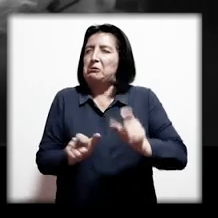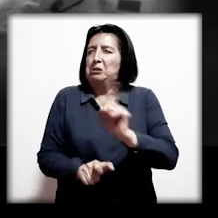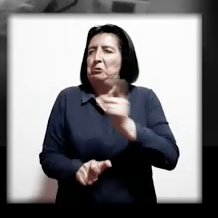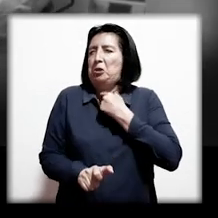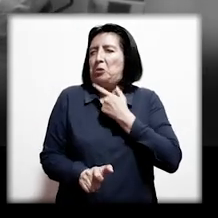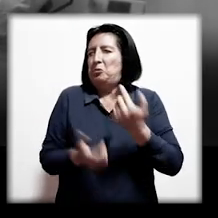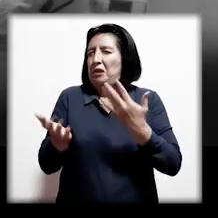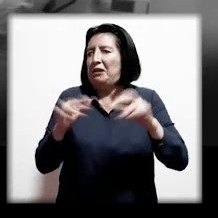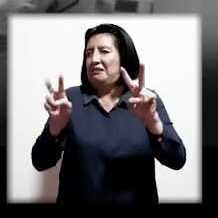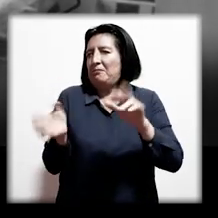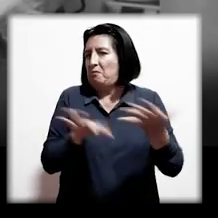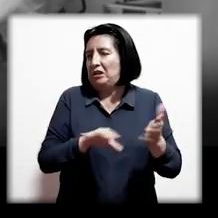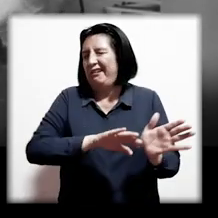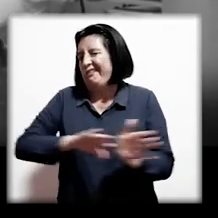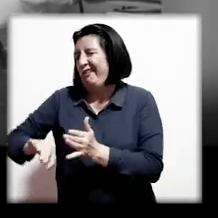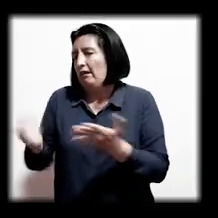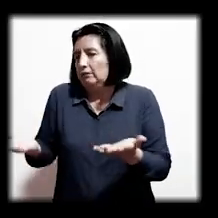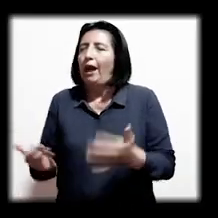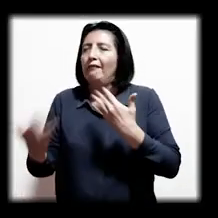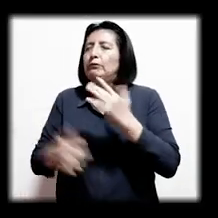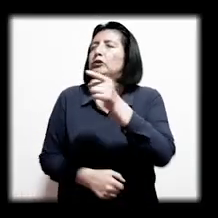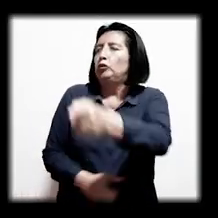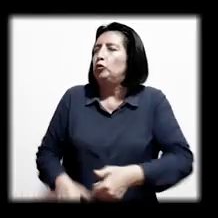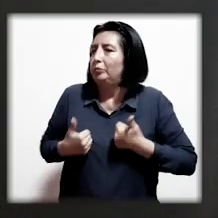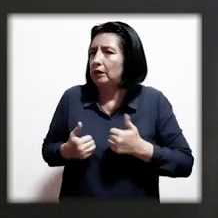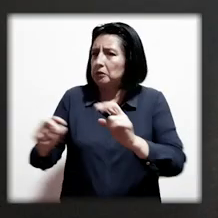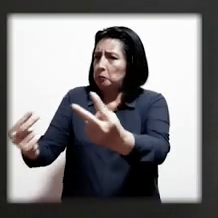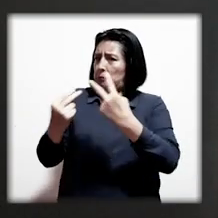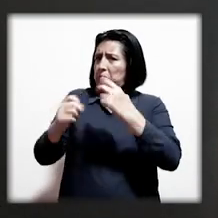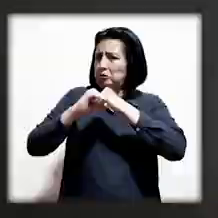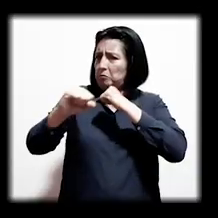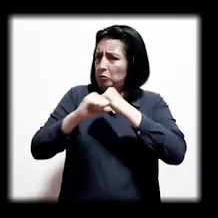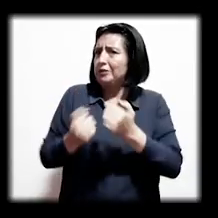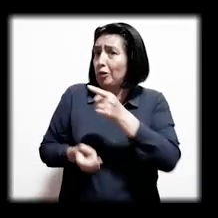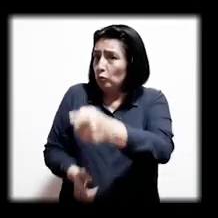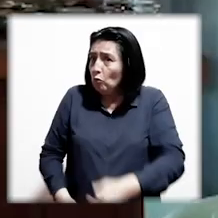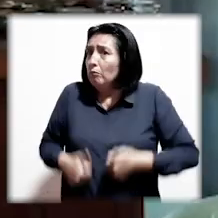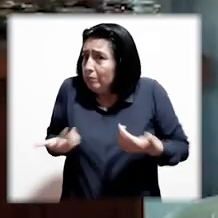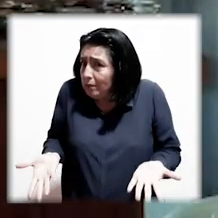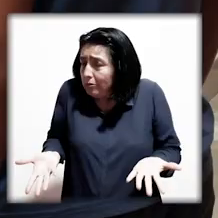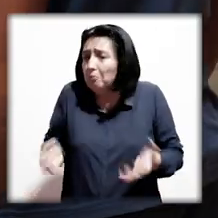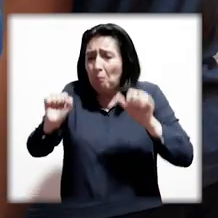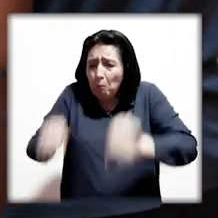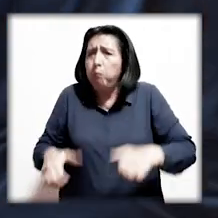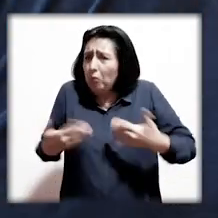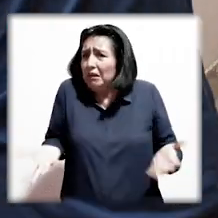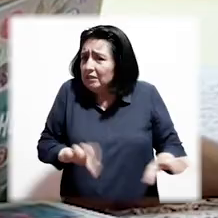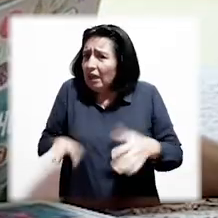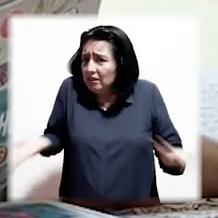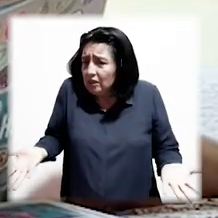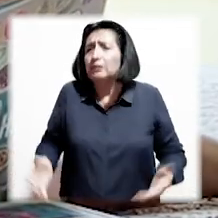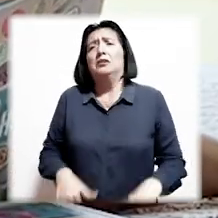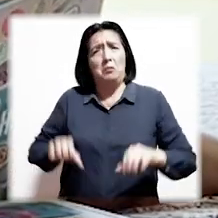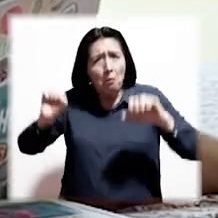A nadie le gusta hablar de la muerte, así que hablemos de otra cosa, hablemos de tu vida. Si estás viendo ese comercial, es que estás vivo. Si estás vivo, puedes hacer